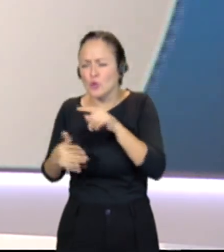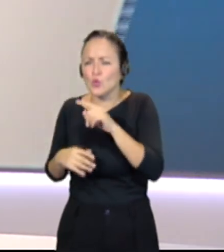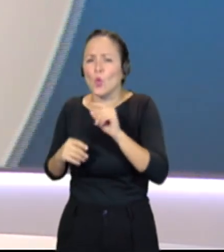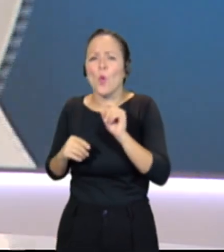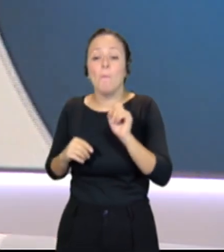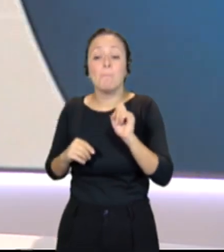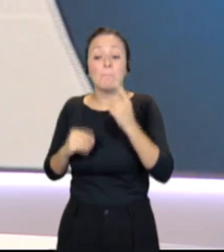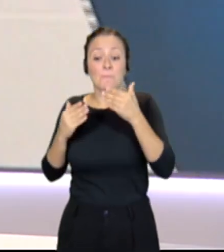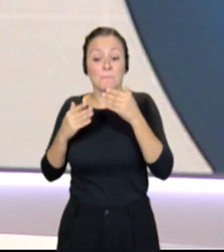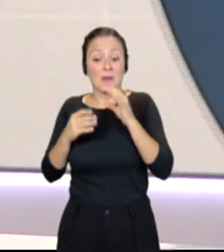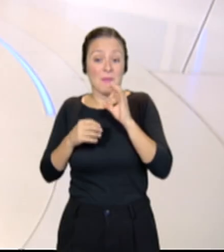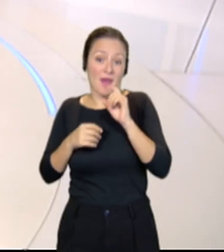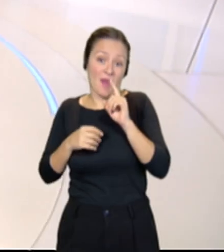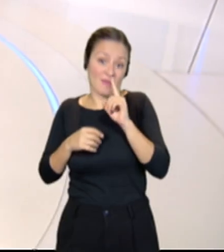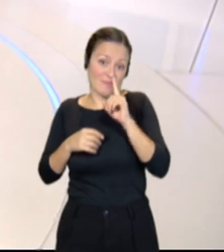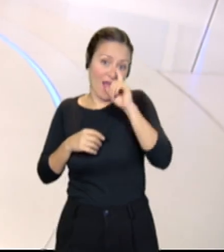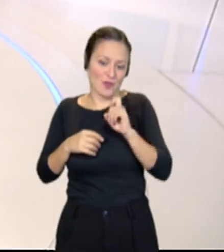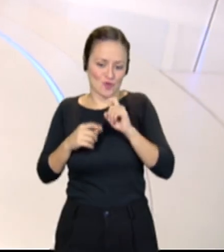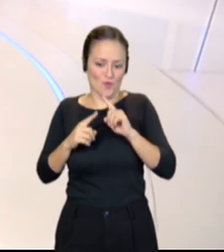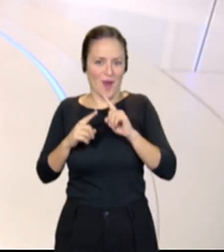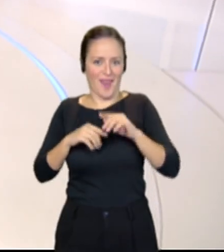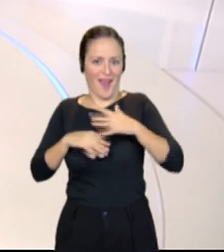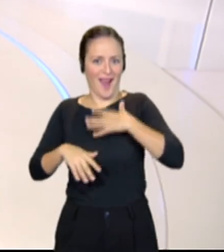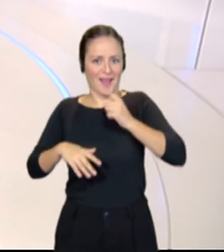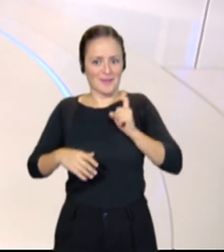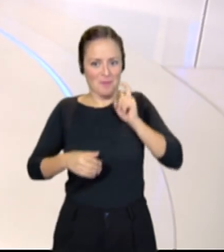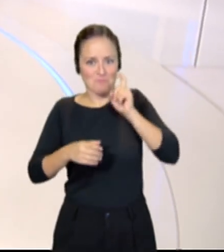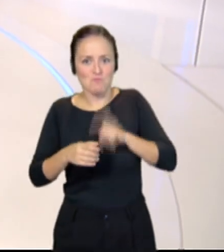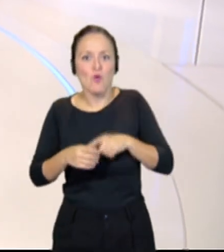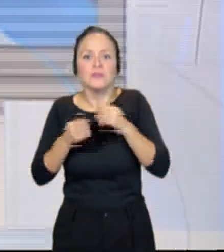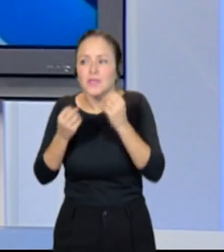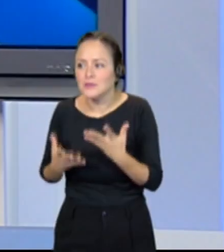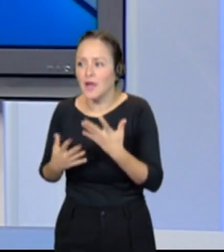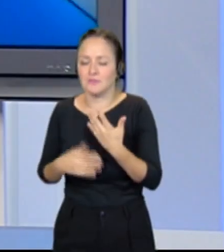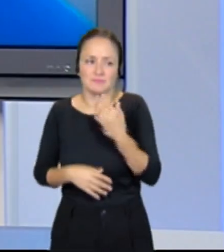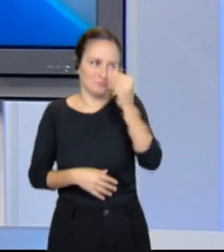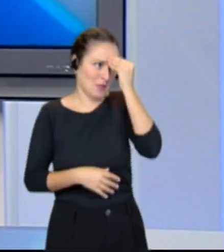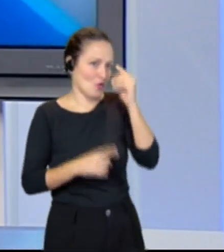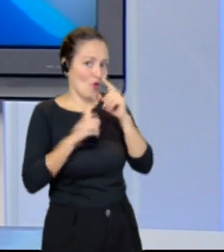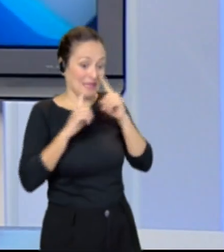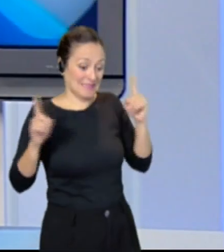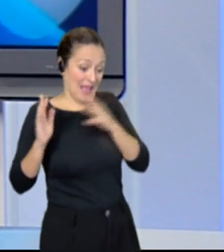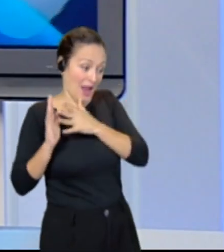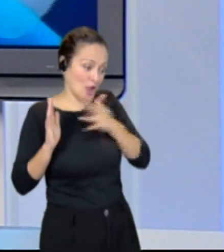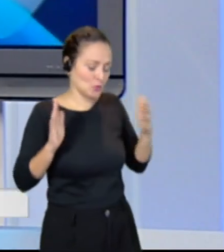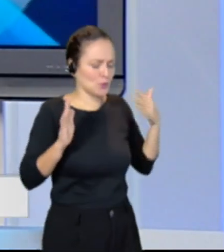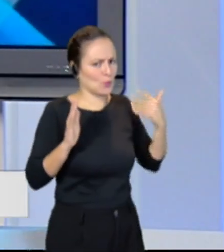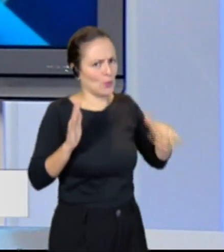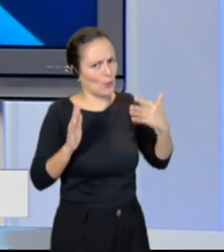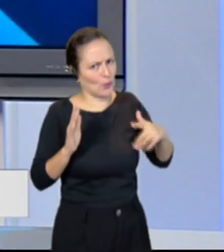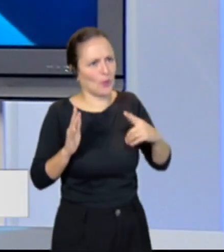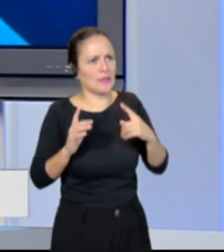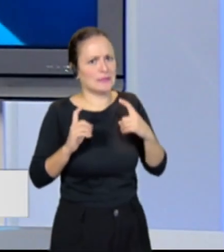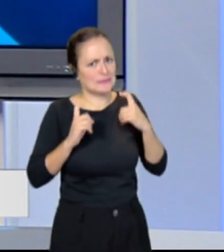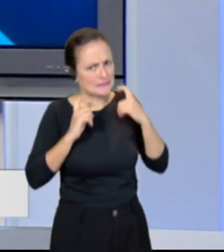año al frente de la Alcaldía? Yo creo que es un año muy intenso, un año de grandes avances en la